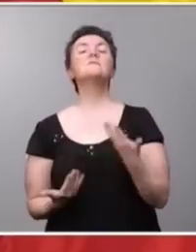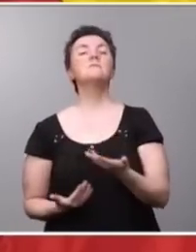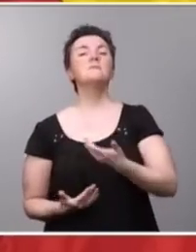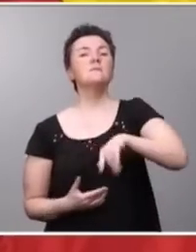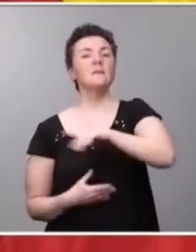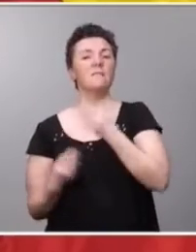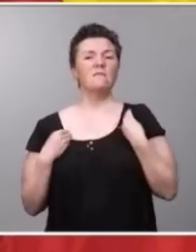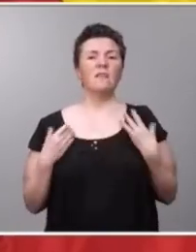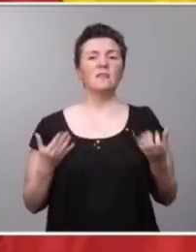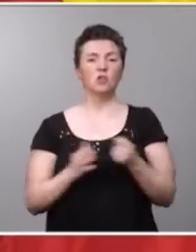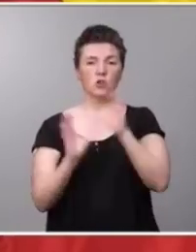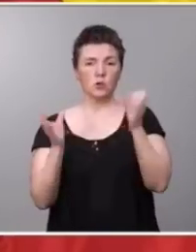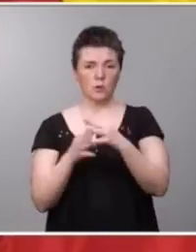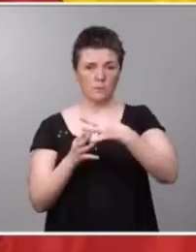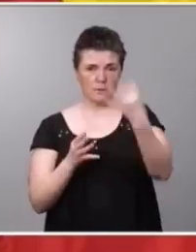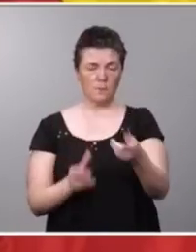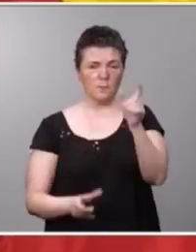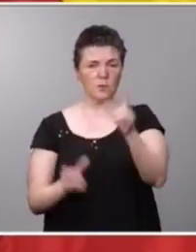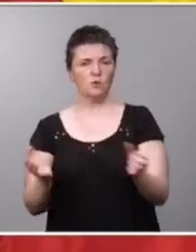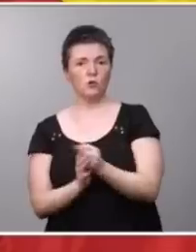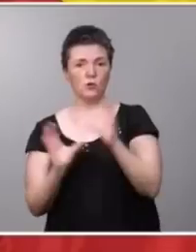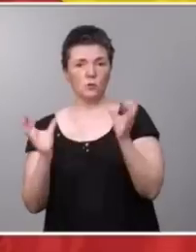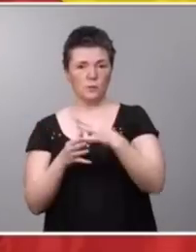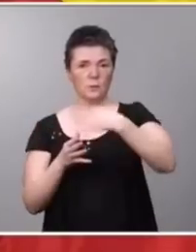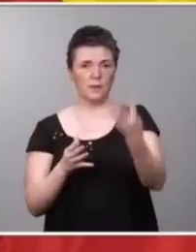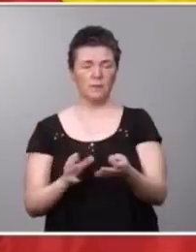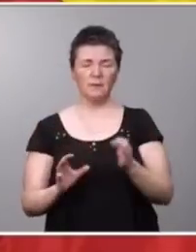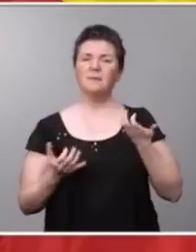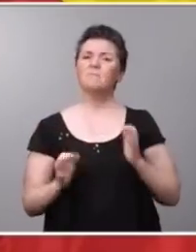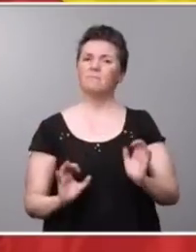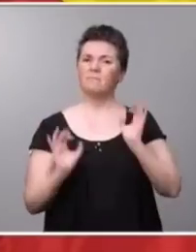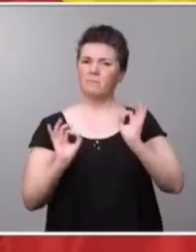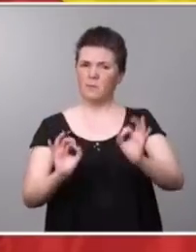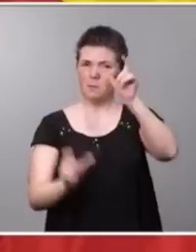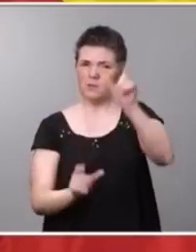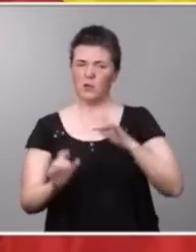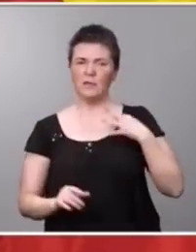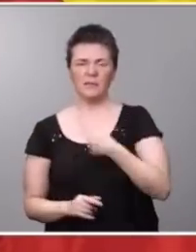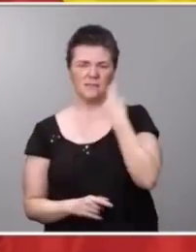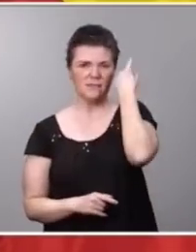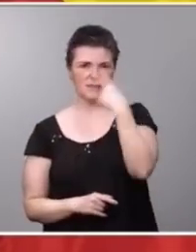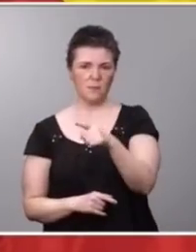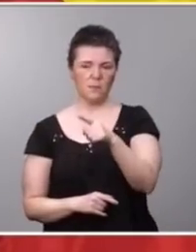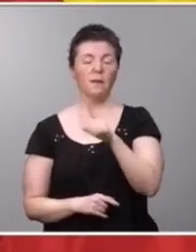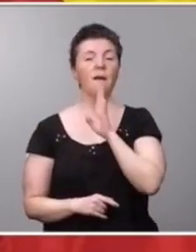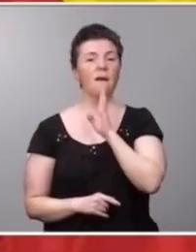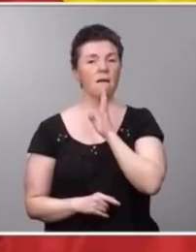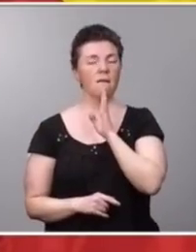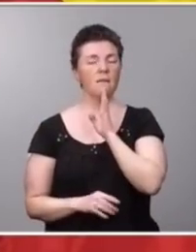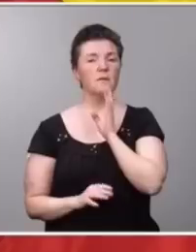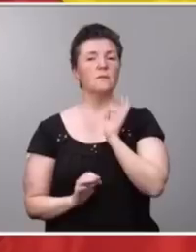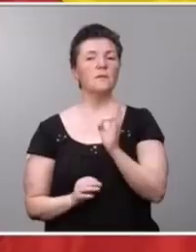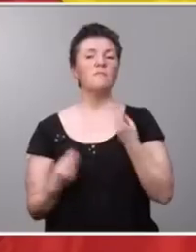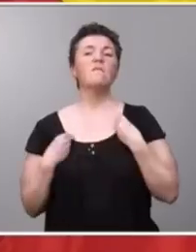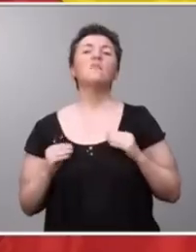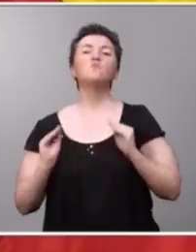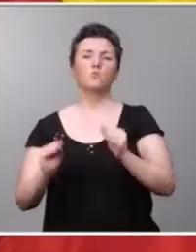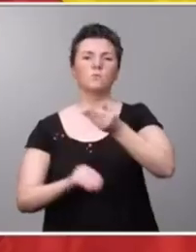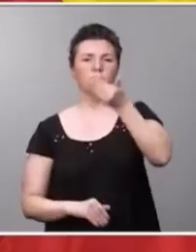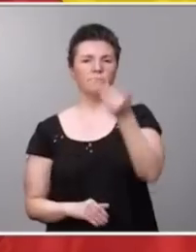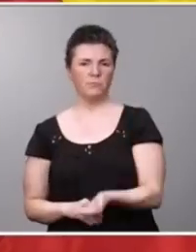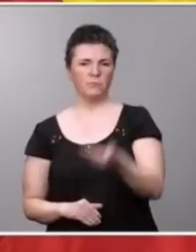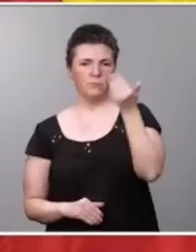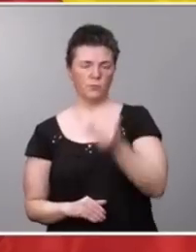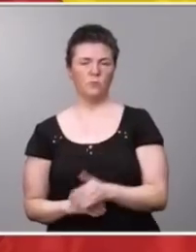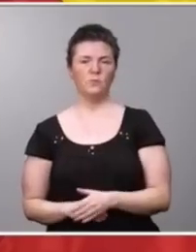LGTBI, que todas las personas LGTBI y particularmente las personas trans sepan, como les decía, que sus vidas importan y que nunca más